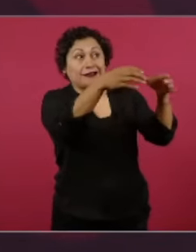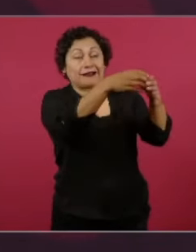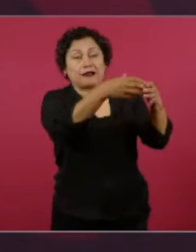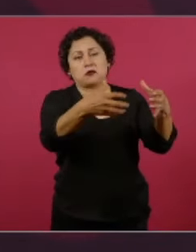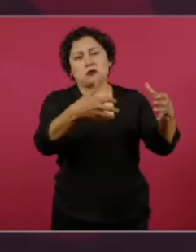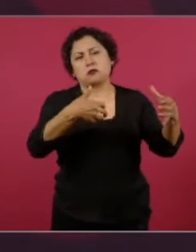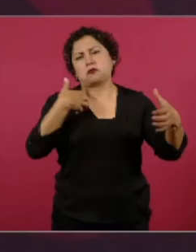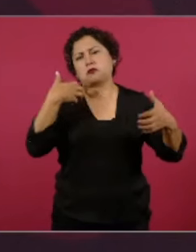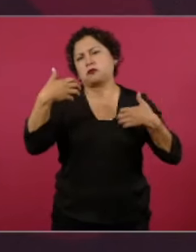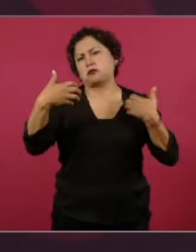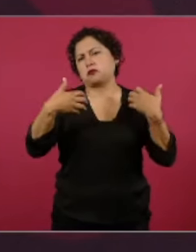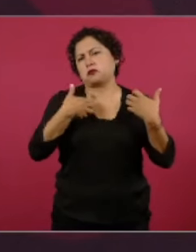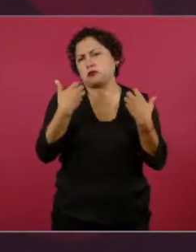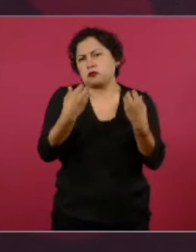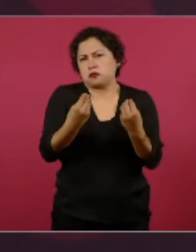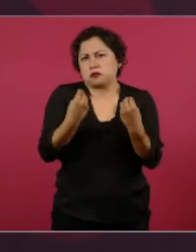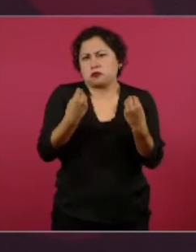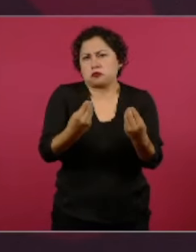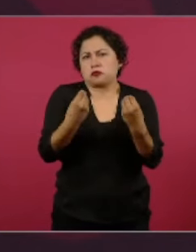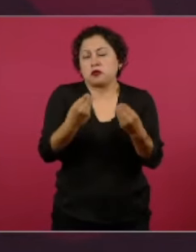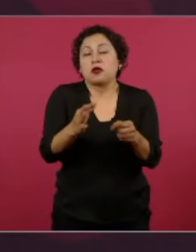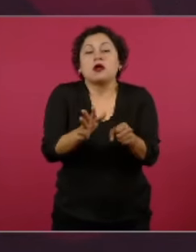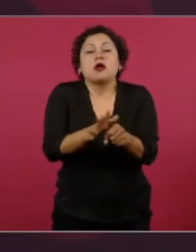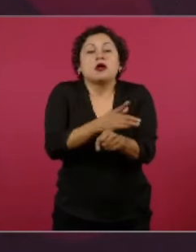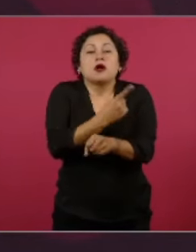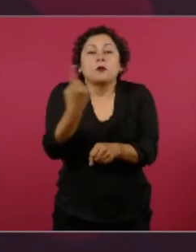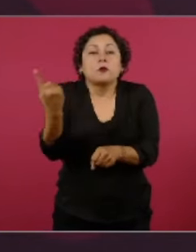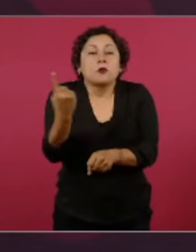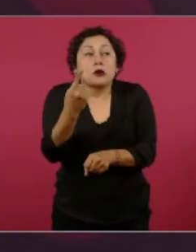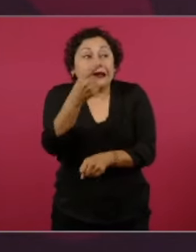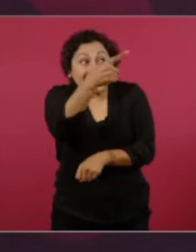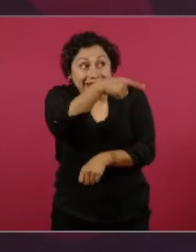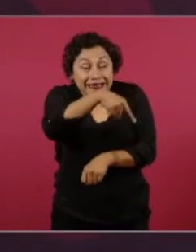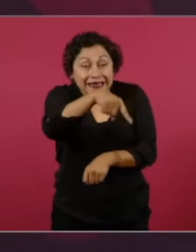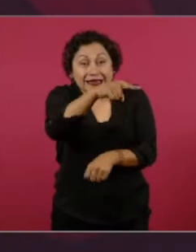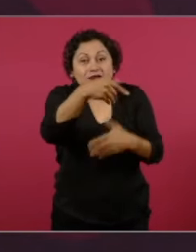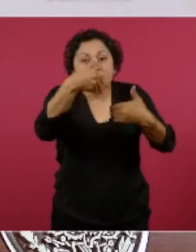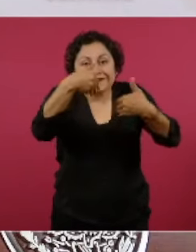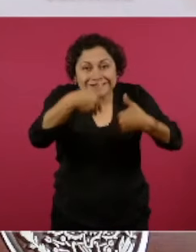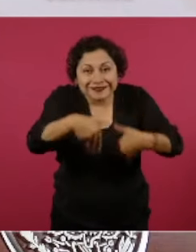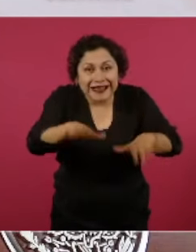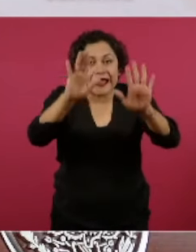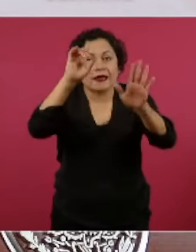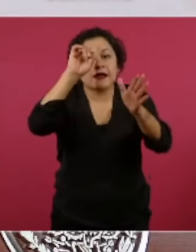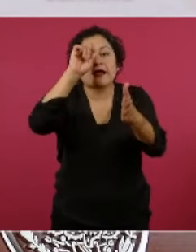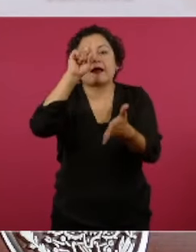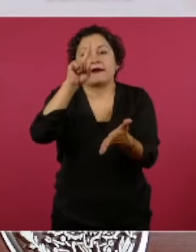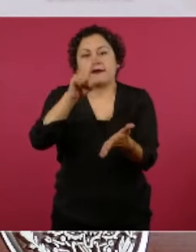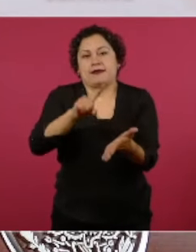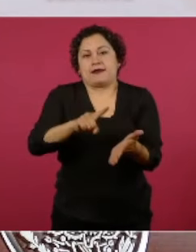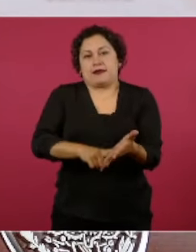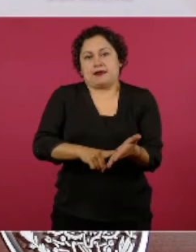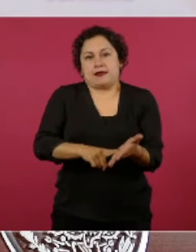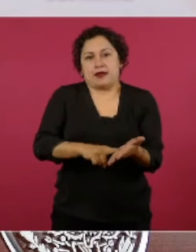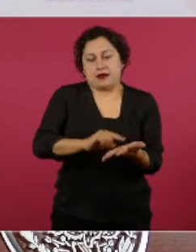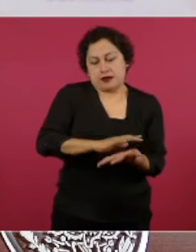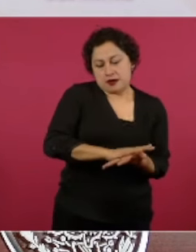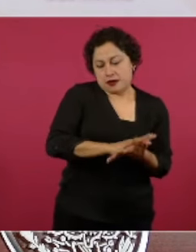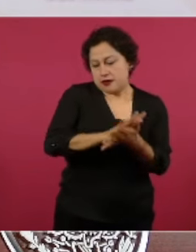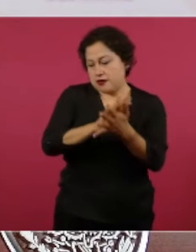no iba a consolidarse